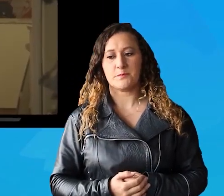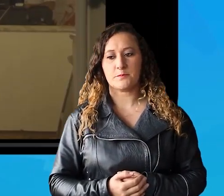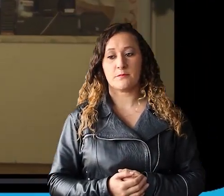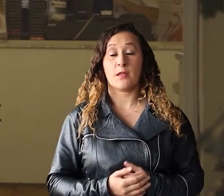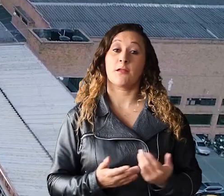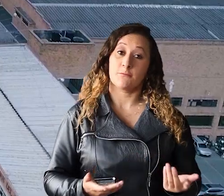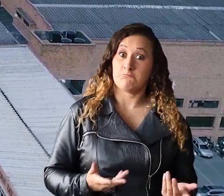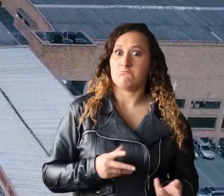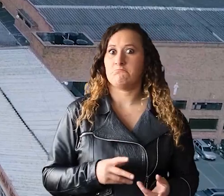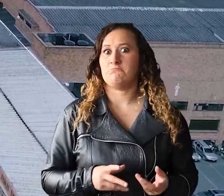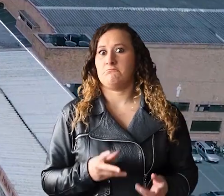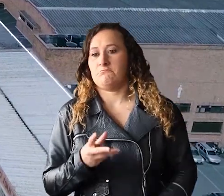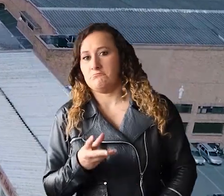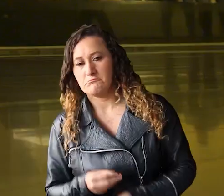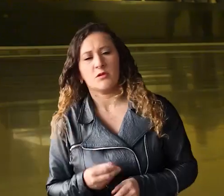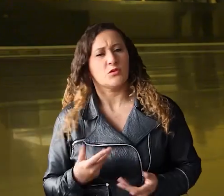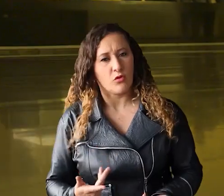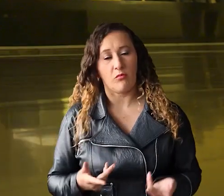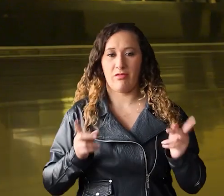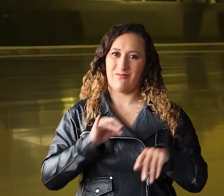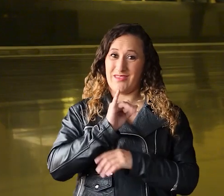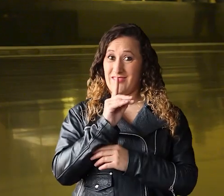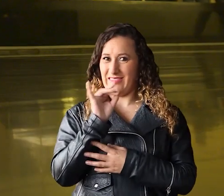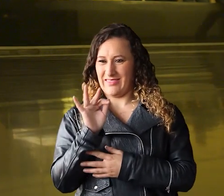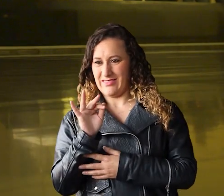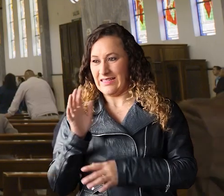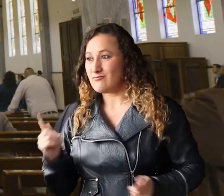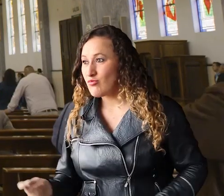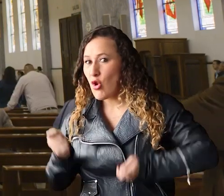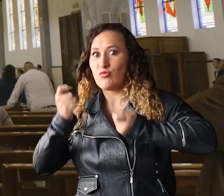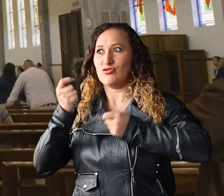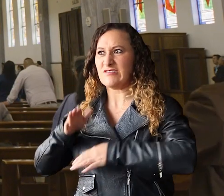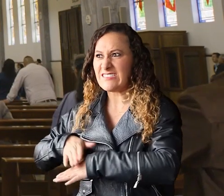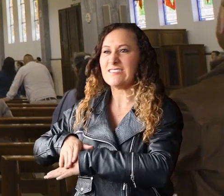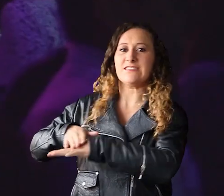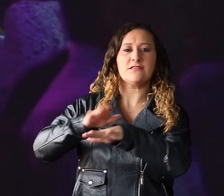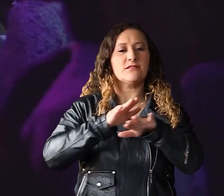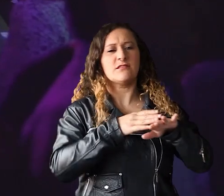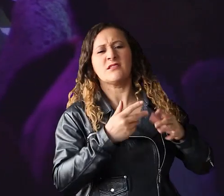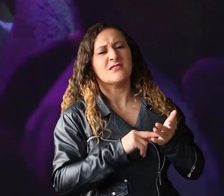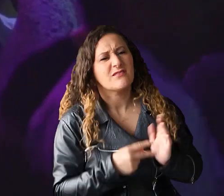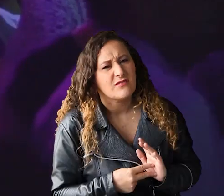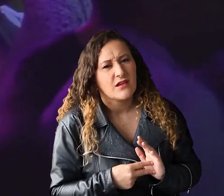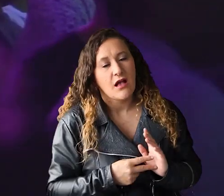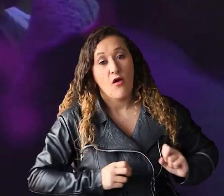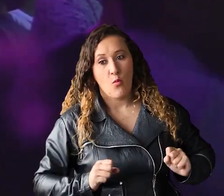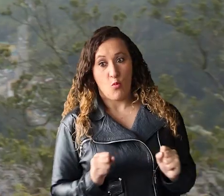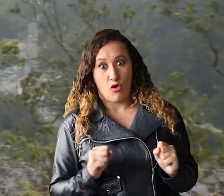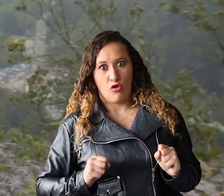Y por otro lado, realiza la promoción turística, es decir, el posicionamiento de Bogotá a nivel local,